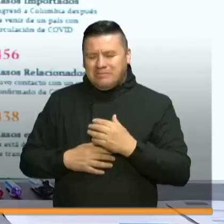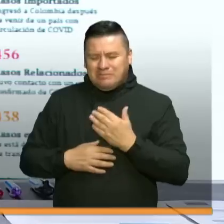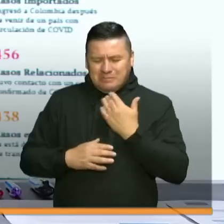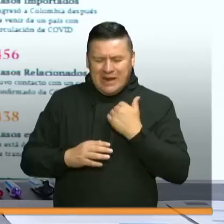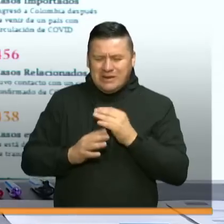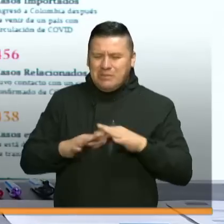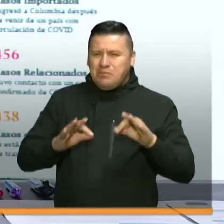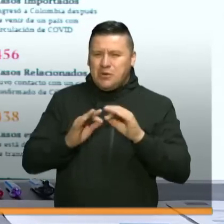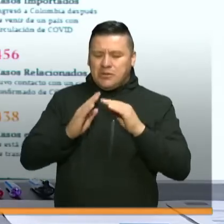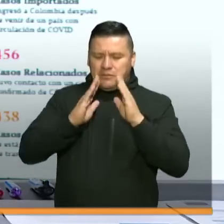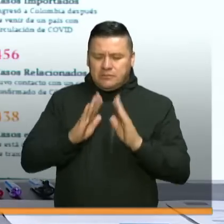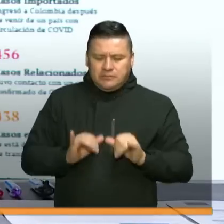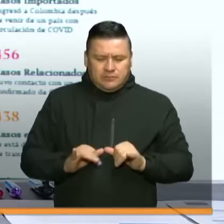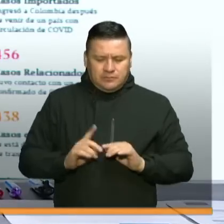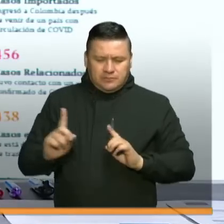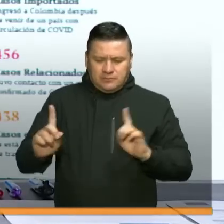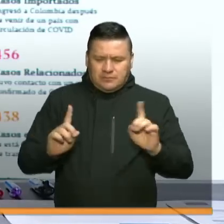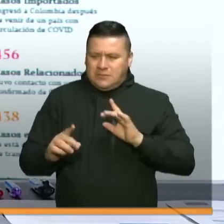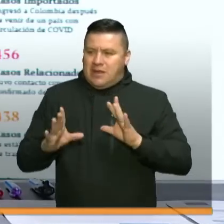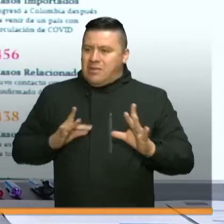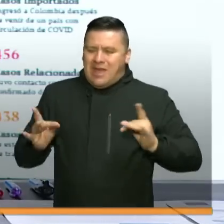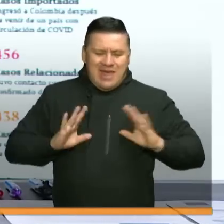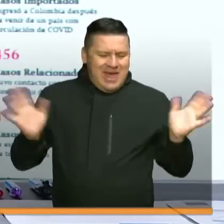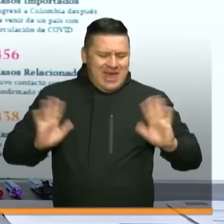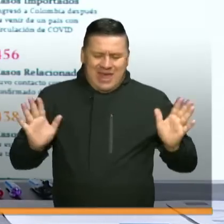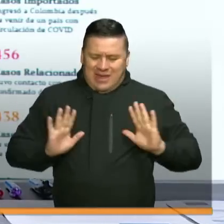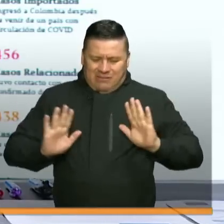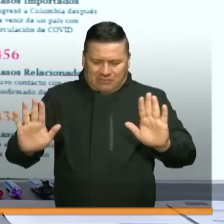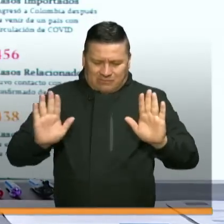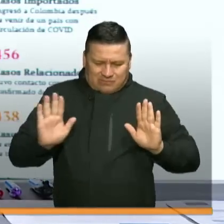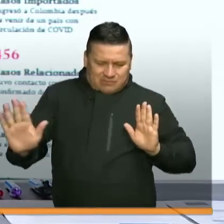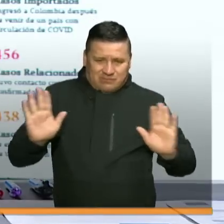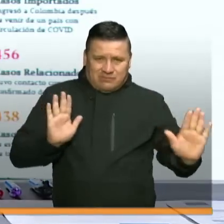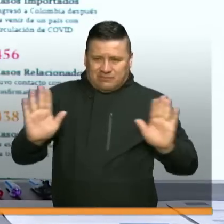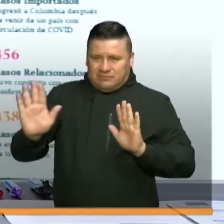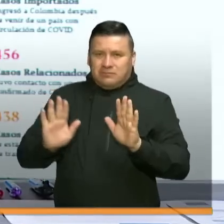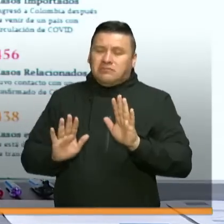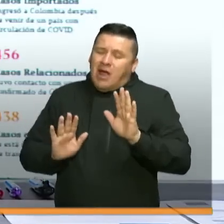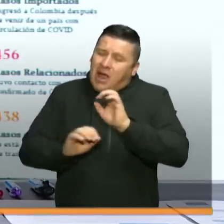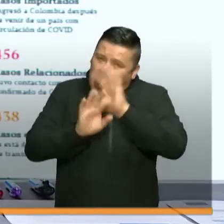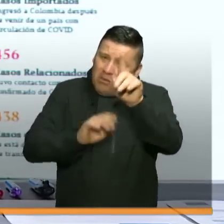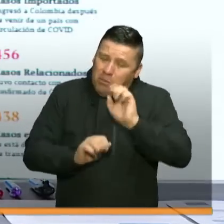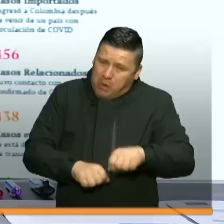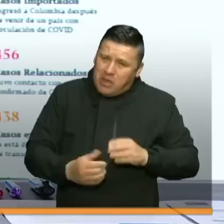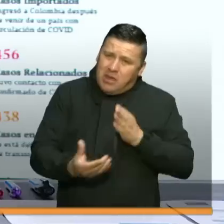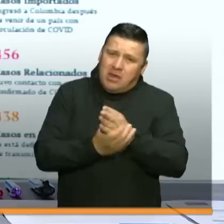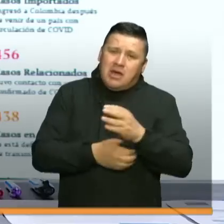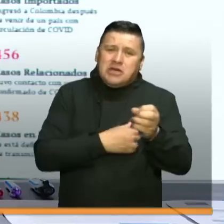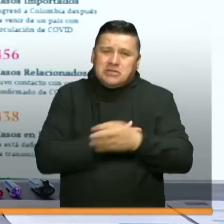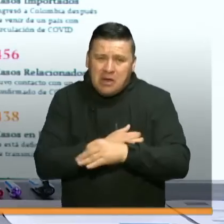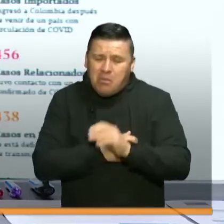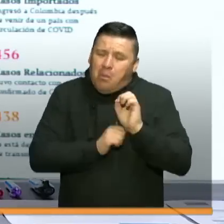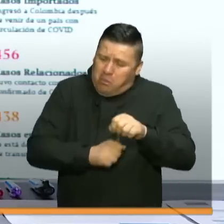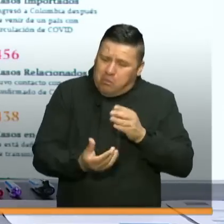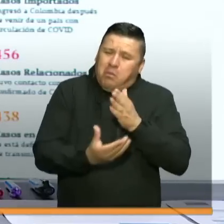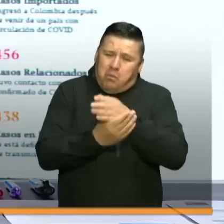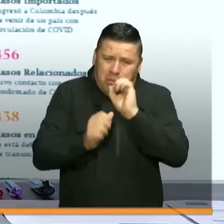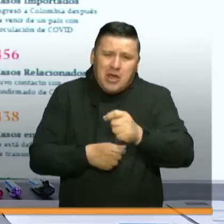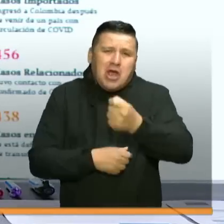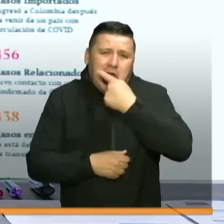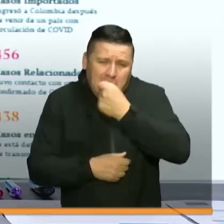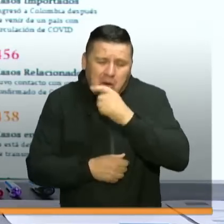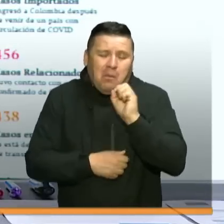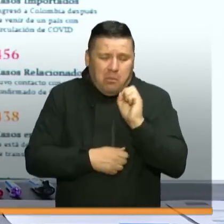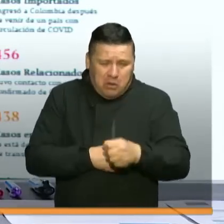distanciamiento es fundamental. Por supuesto las personas tienen derecho a ir al supermercado, tienen derecho a ir a la farmacia, tienen derecho